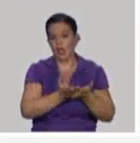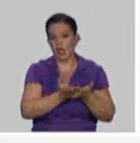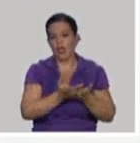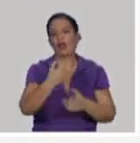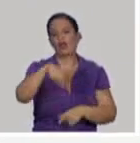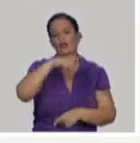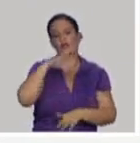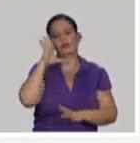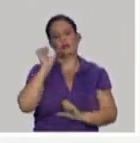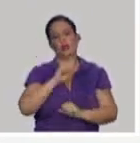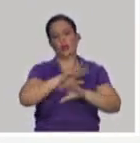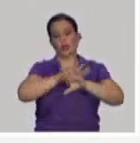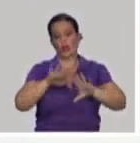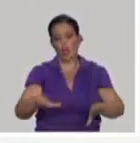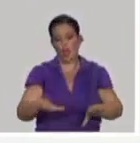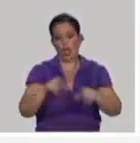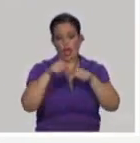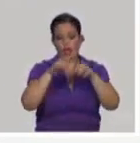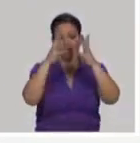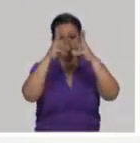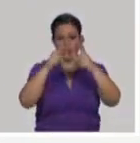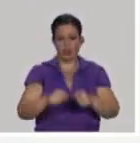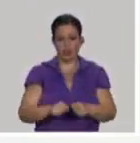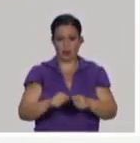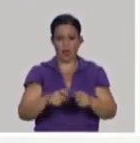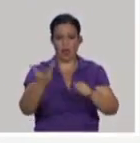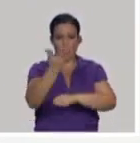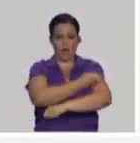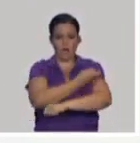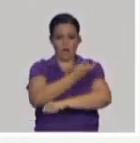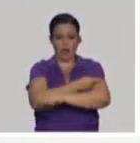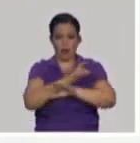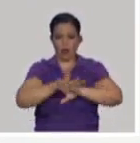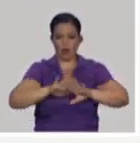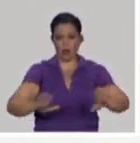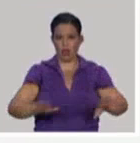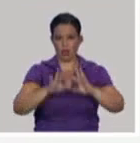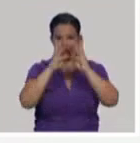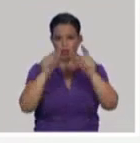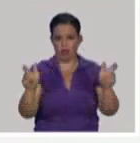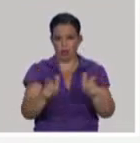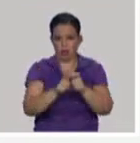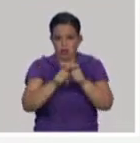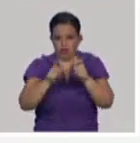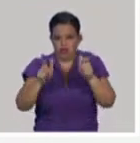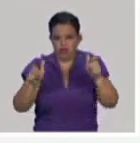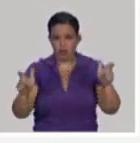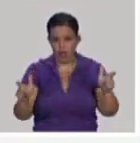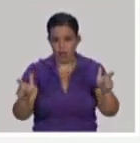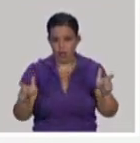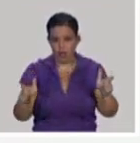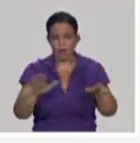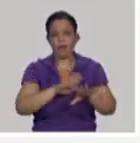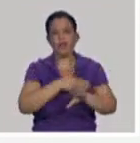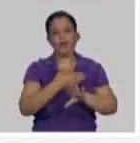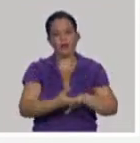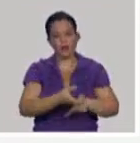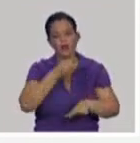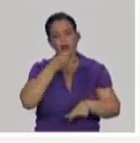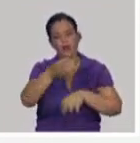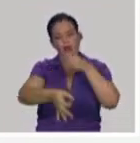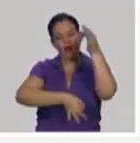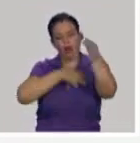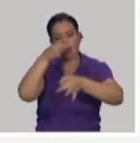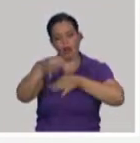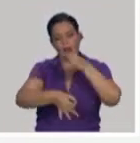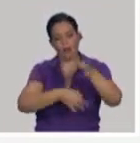entonces comenzaremos a hablar de efectividad. Es decir, comenzaremos a ver esos números que Durán nos dice cada día cómo empiezan a reducirse a partir